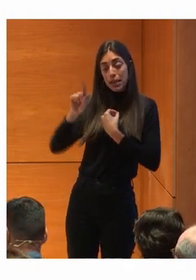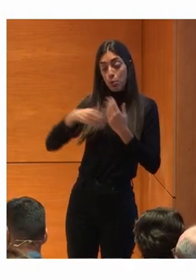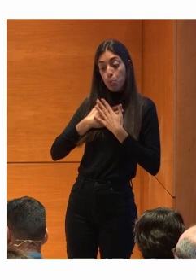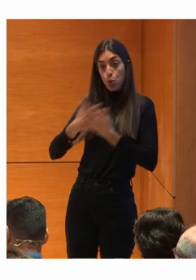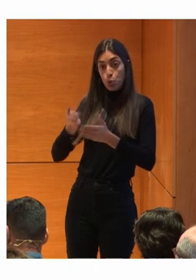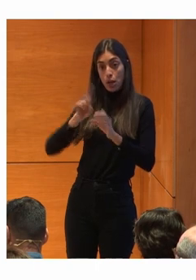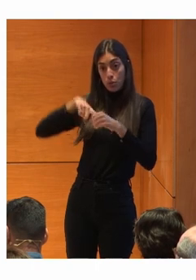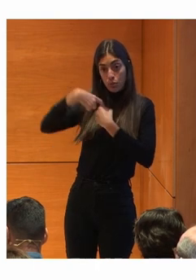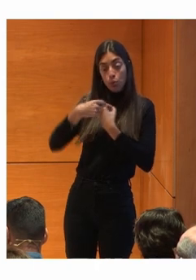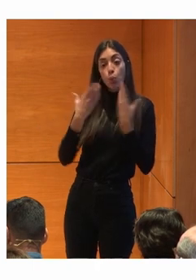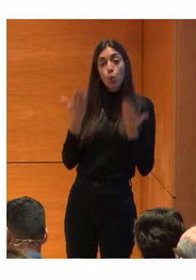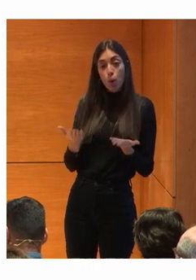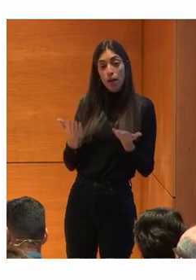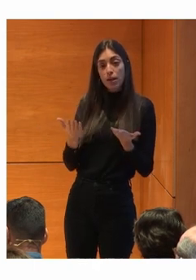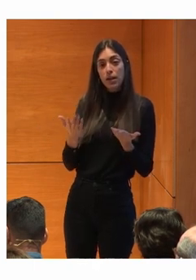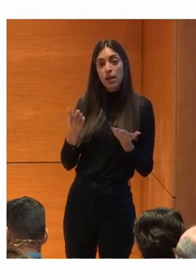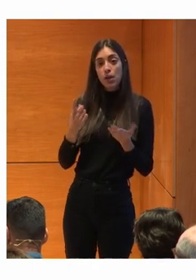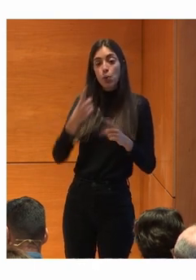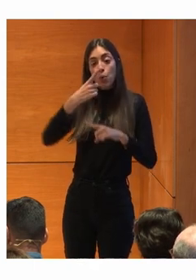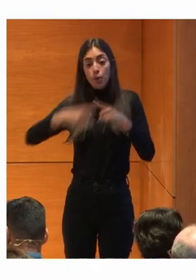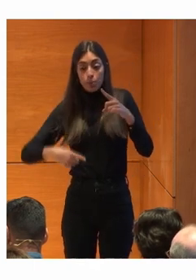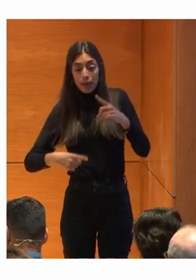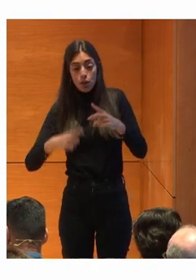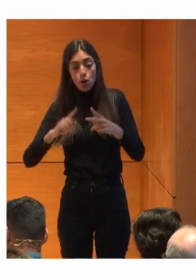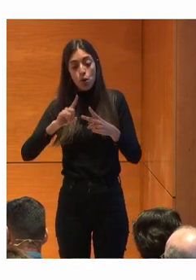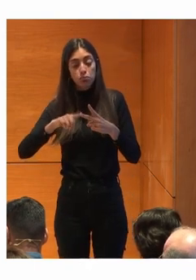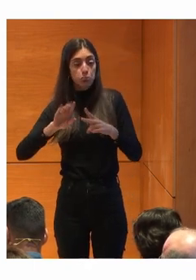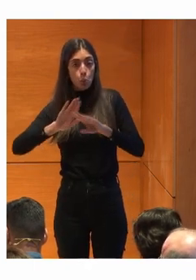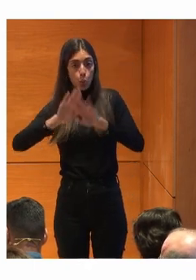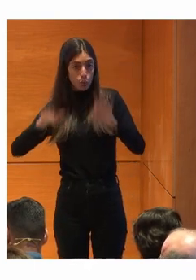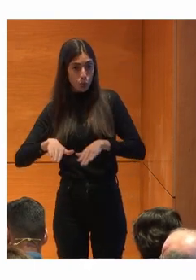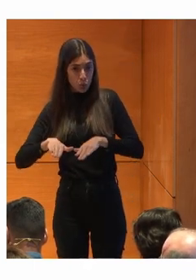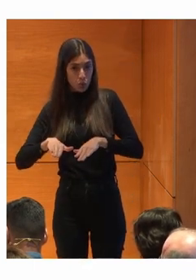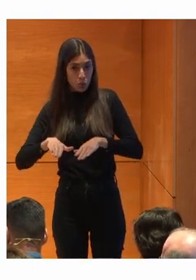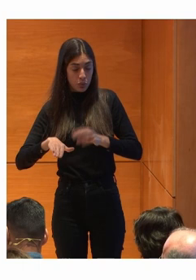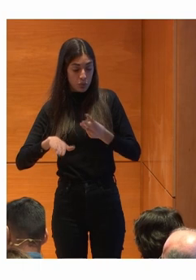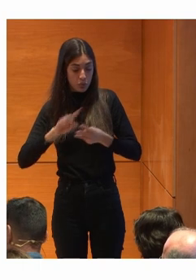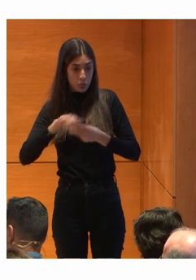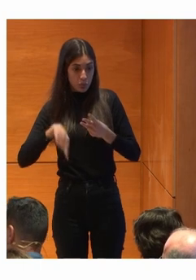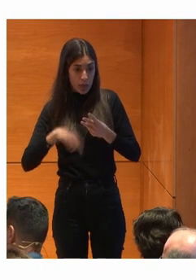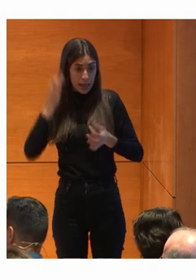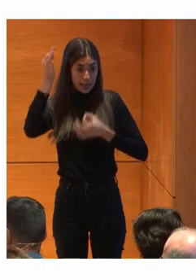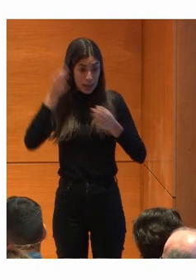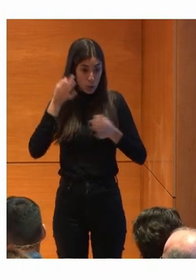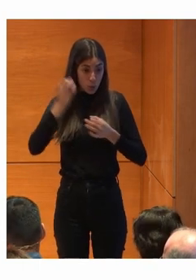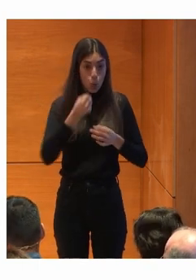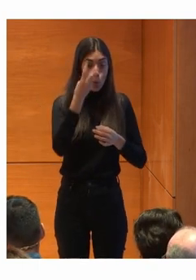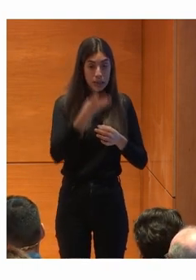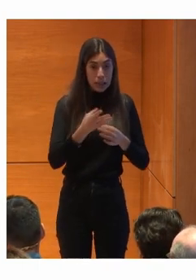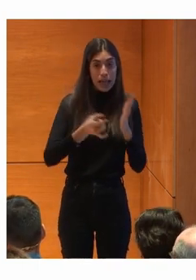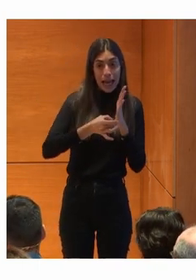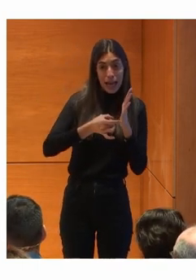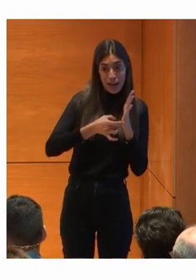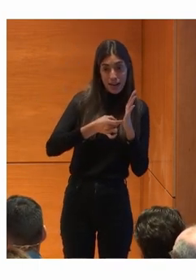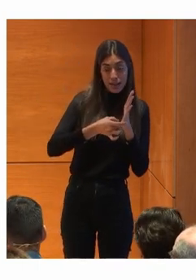participaban Uno intermedio Y otro final Con datos cuantitativos Datos cualitativos